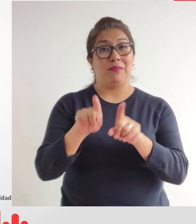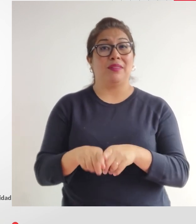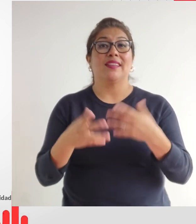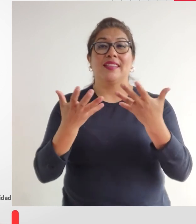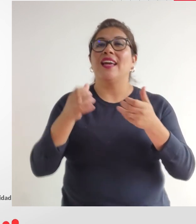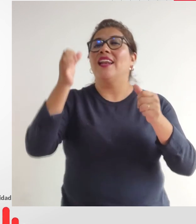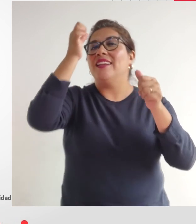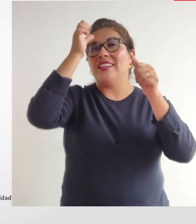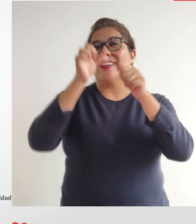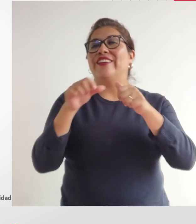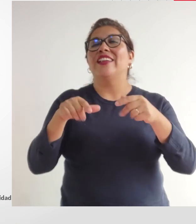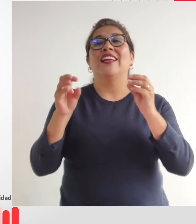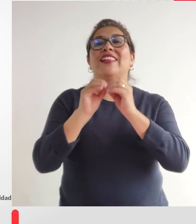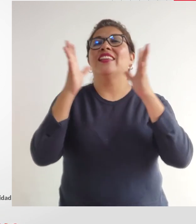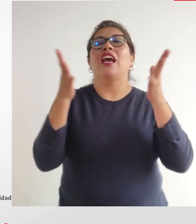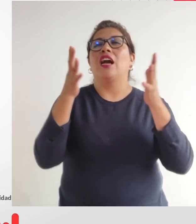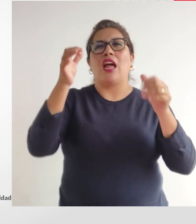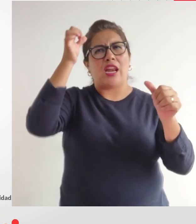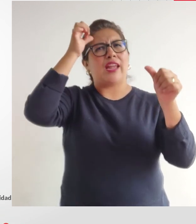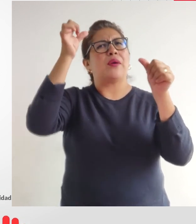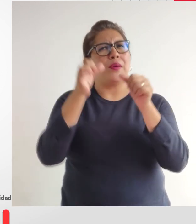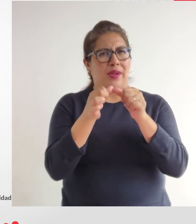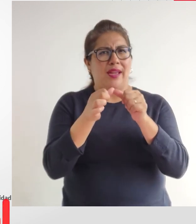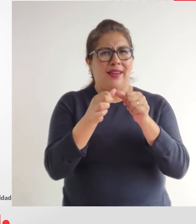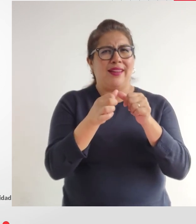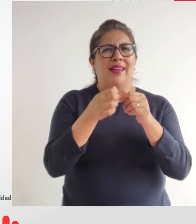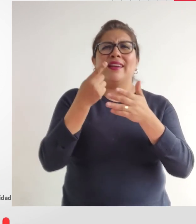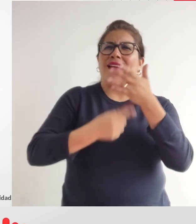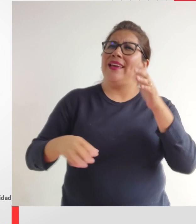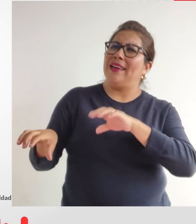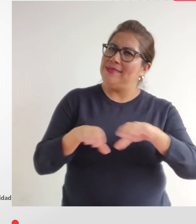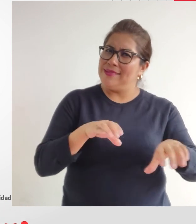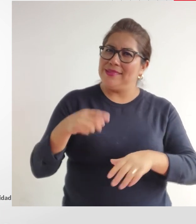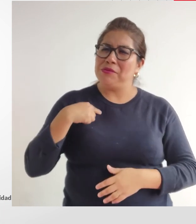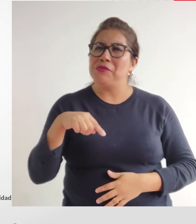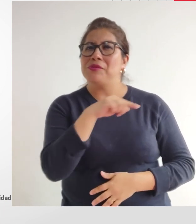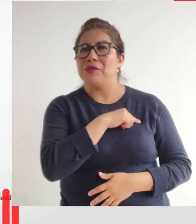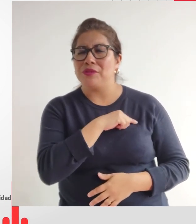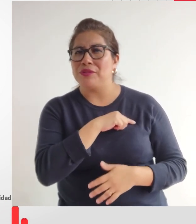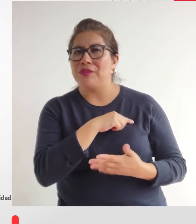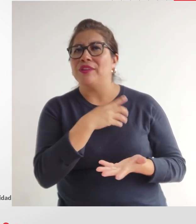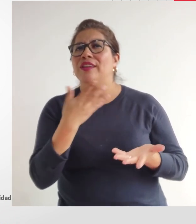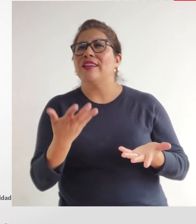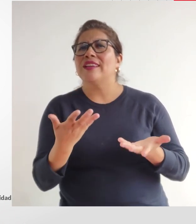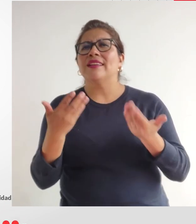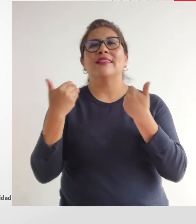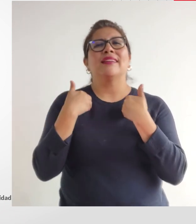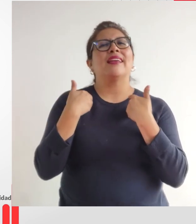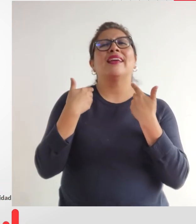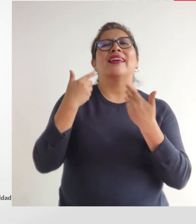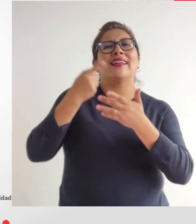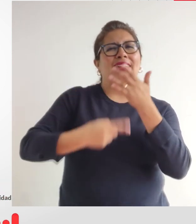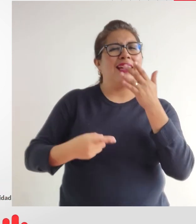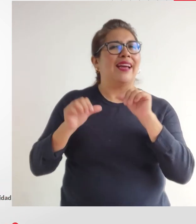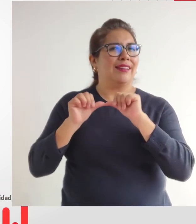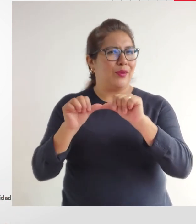recordarle que es un día para conmemorar qué es lo que hemos hecho y qué es lo que tenemos que